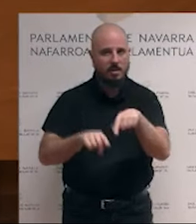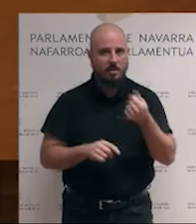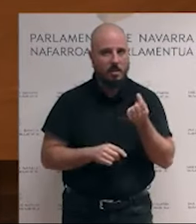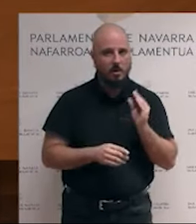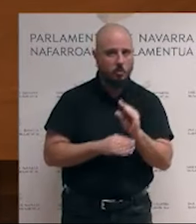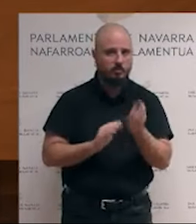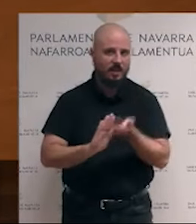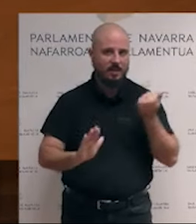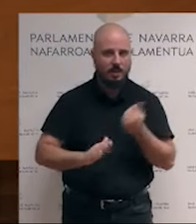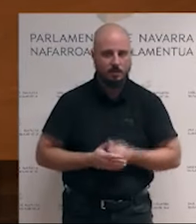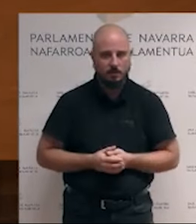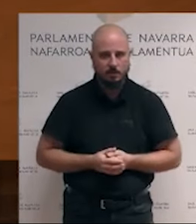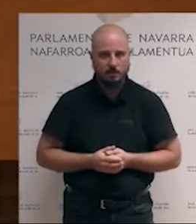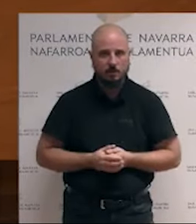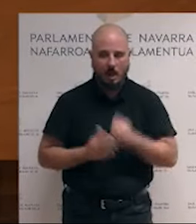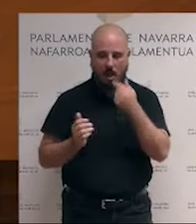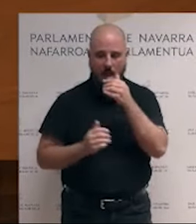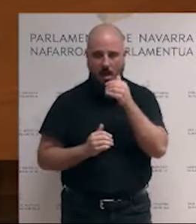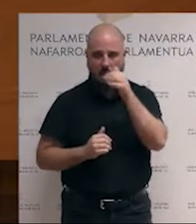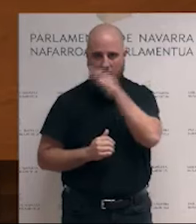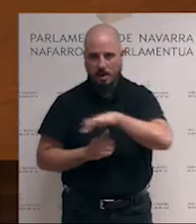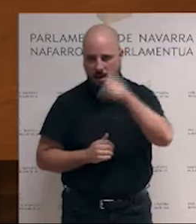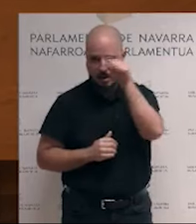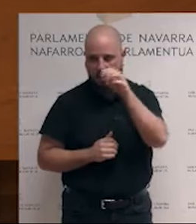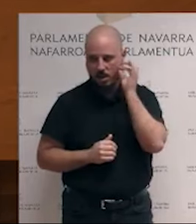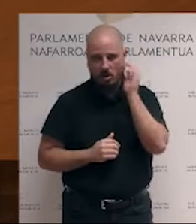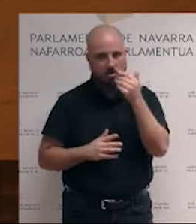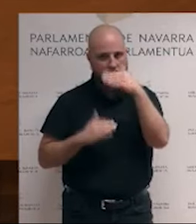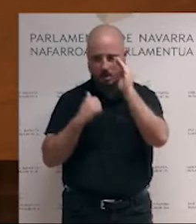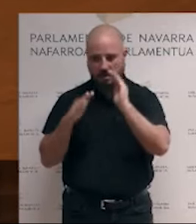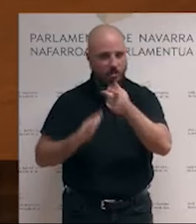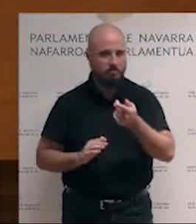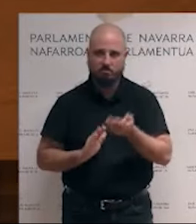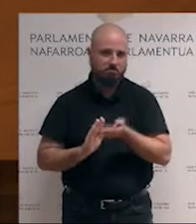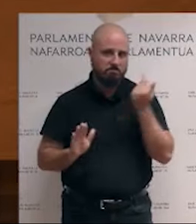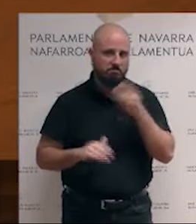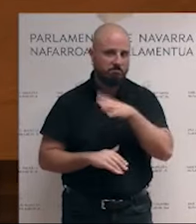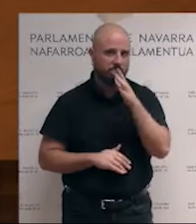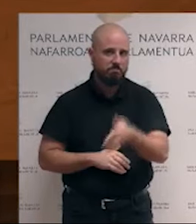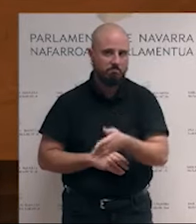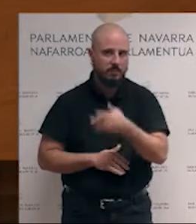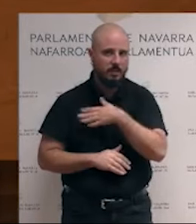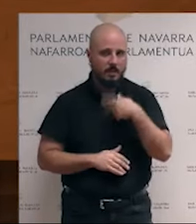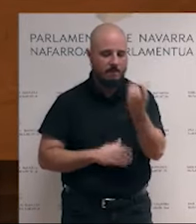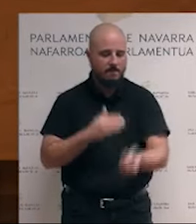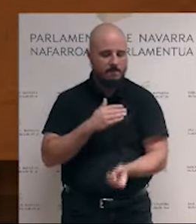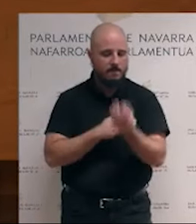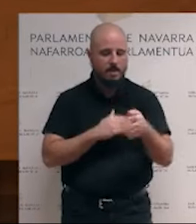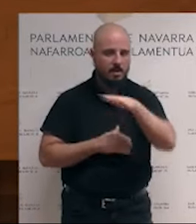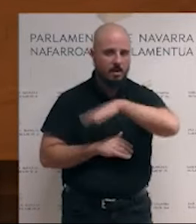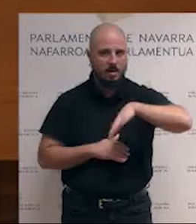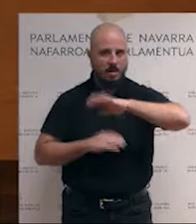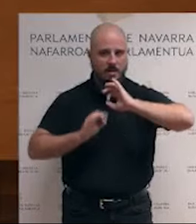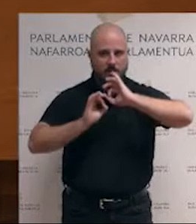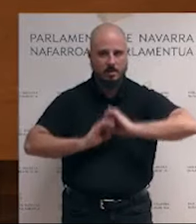E incluso dejar de atender a niños y niñas migrantes. Porque quieren construir un espacio de excepcionalidad